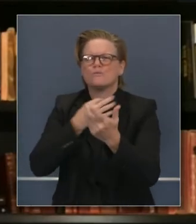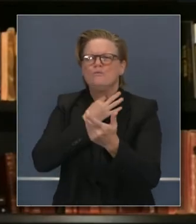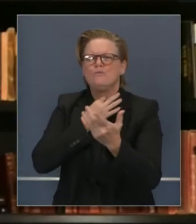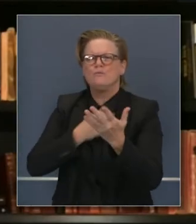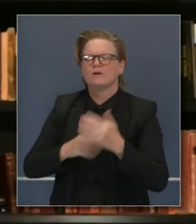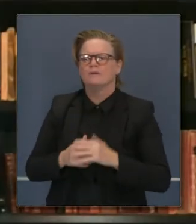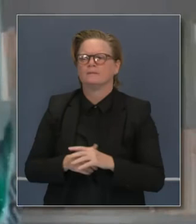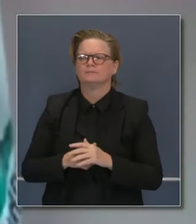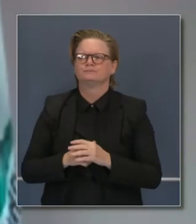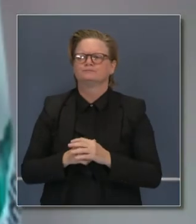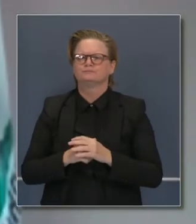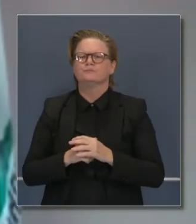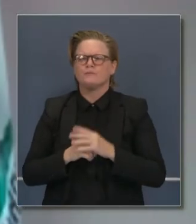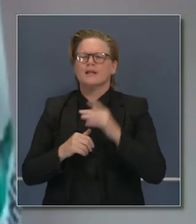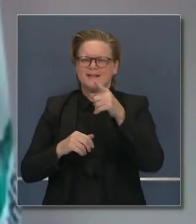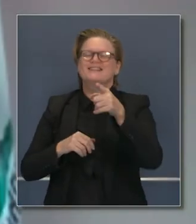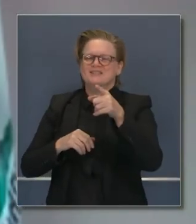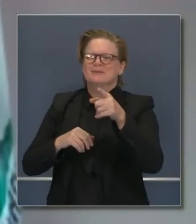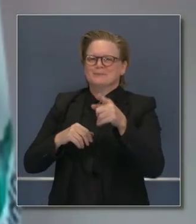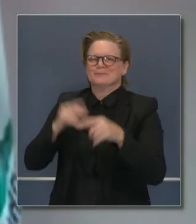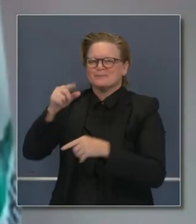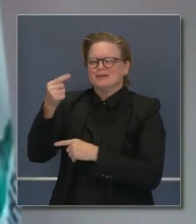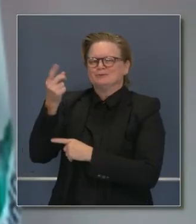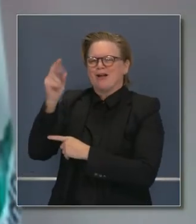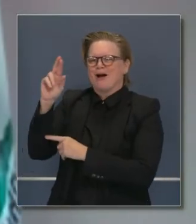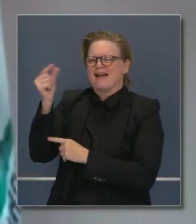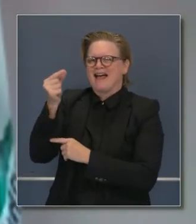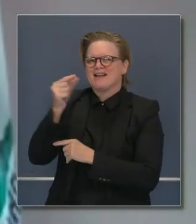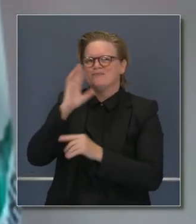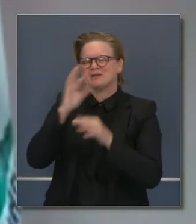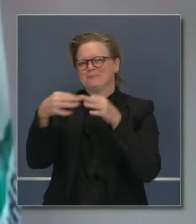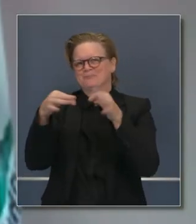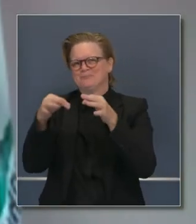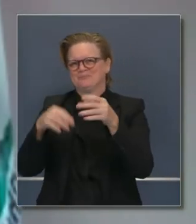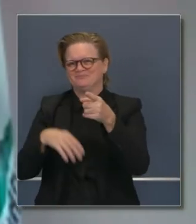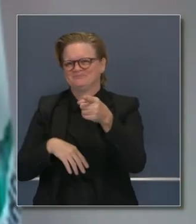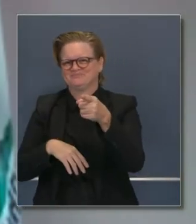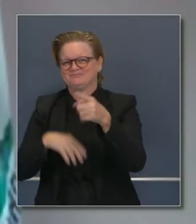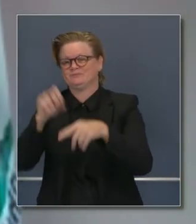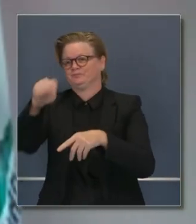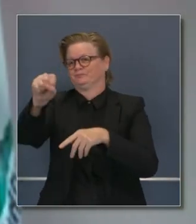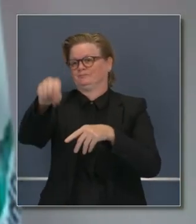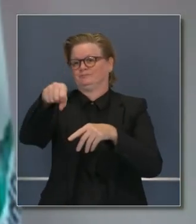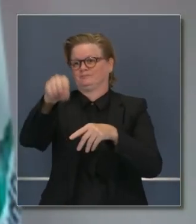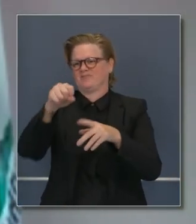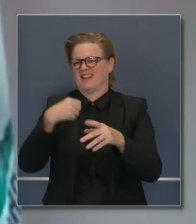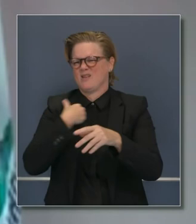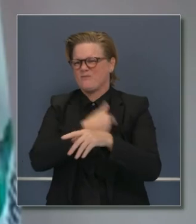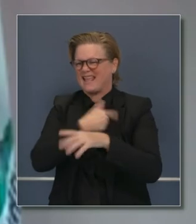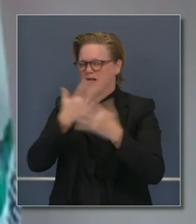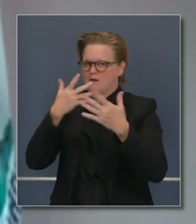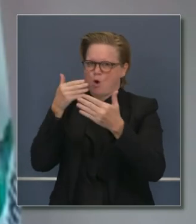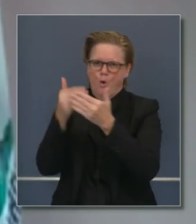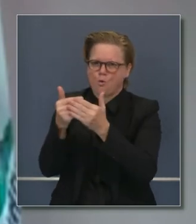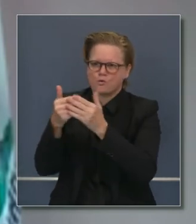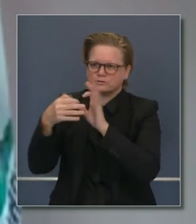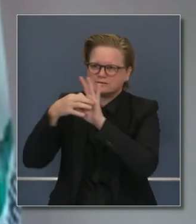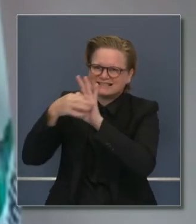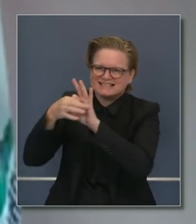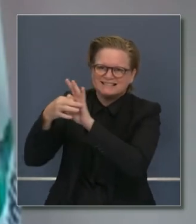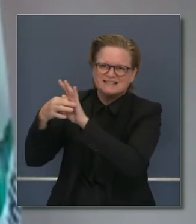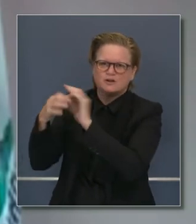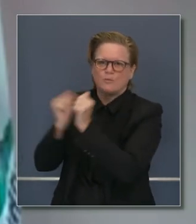pregunta para que la conteste el Dr. Gally. Sí, gracias. Hemos estado trabajando muy allegadamente con